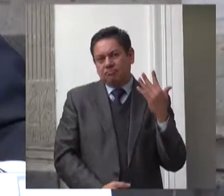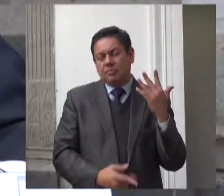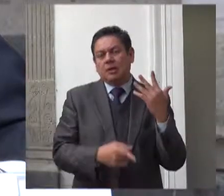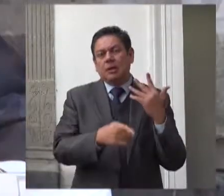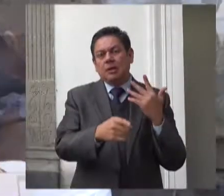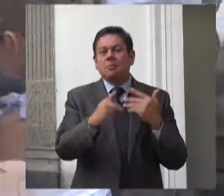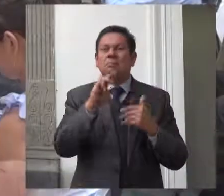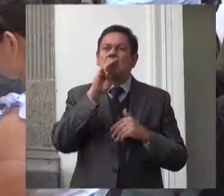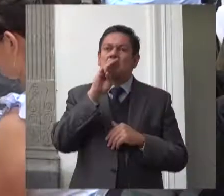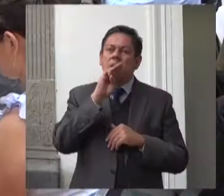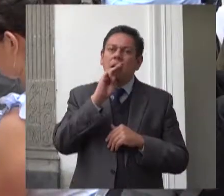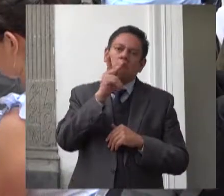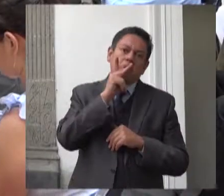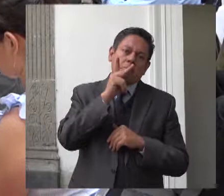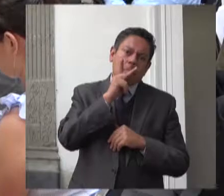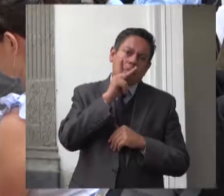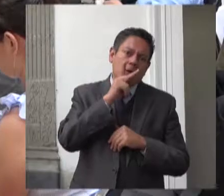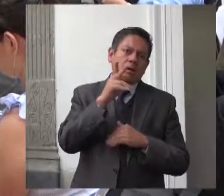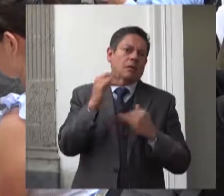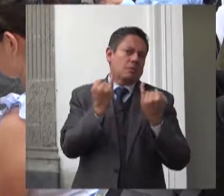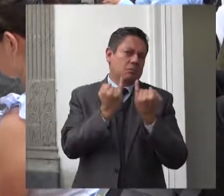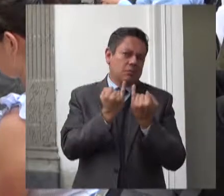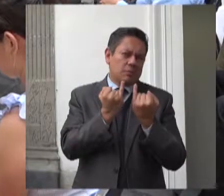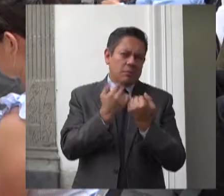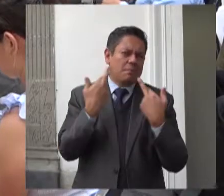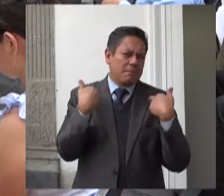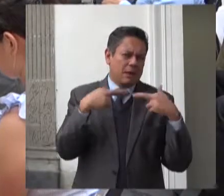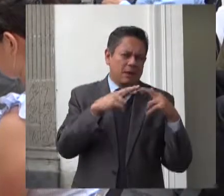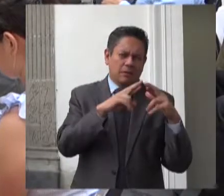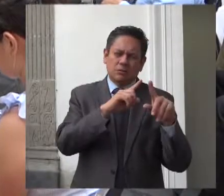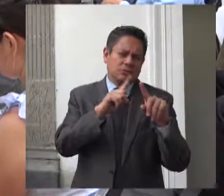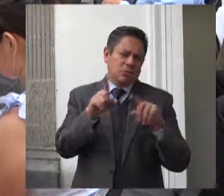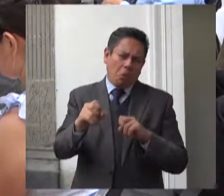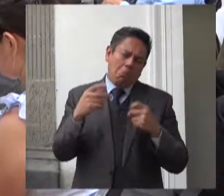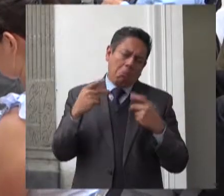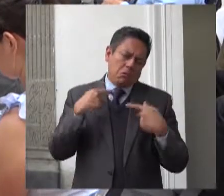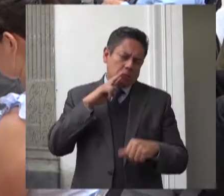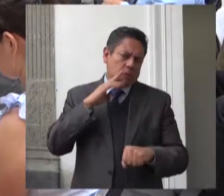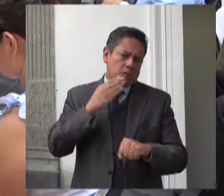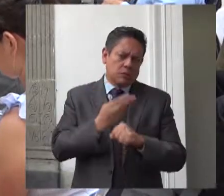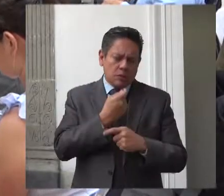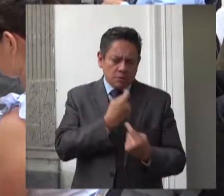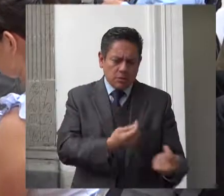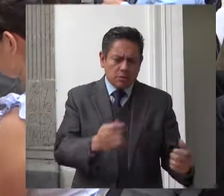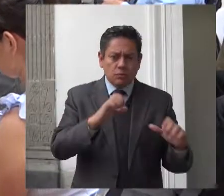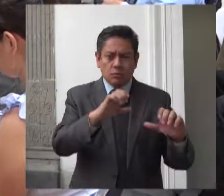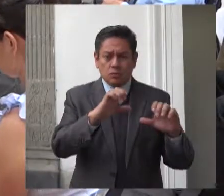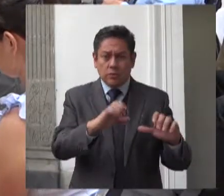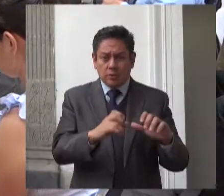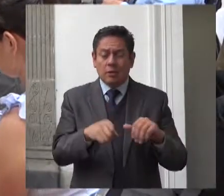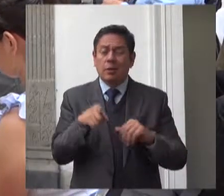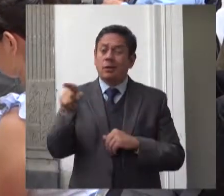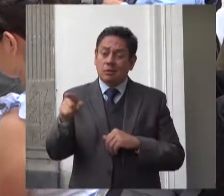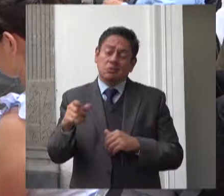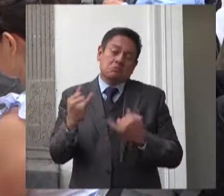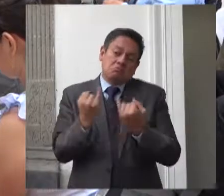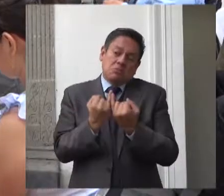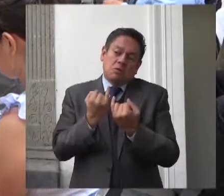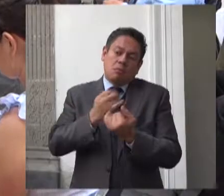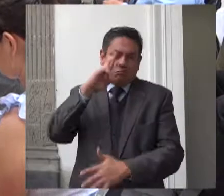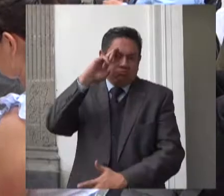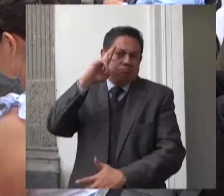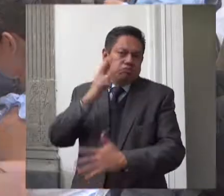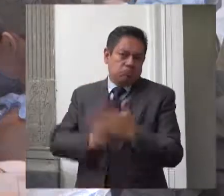sus madres, padres y o tutores, y de las responsables y trabajadoras de estancias infantiles.